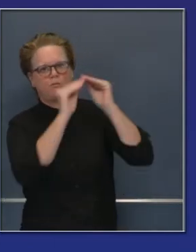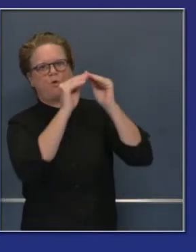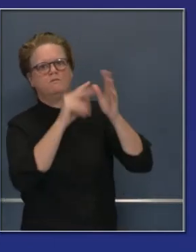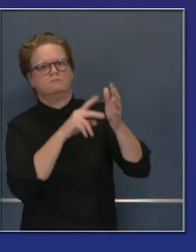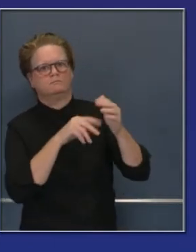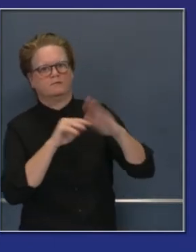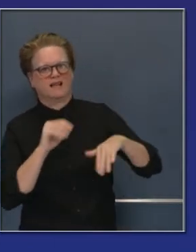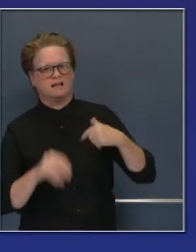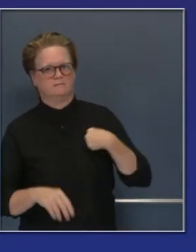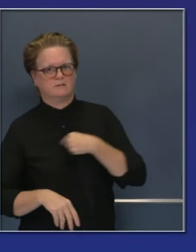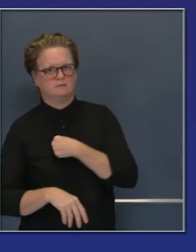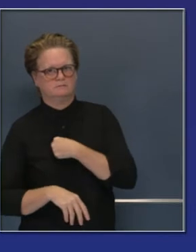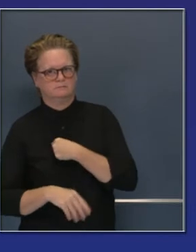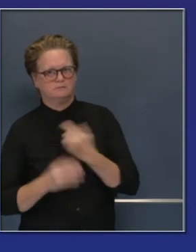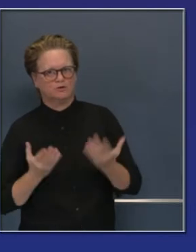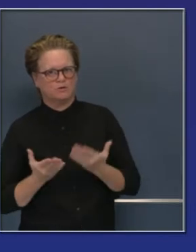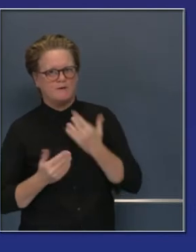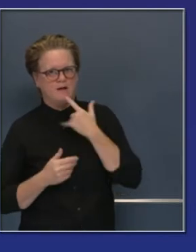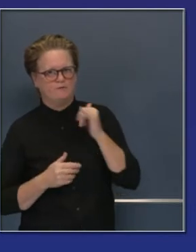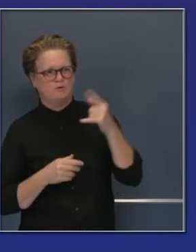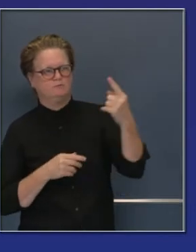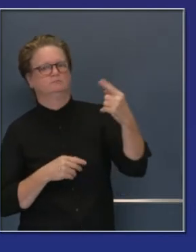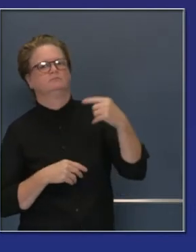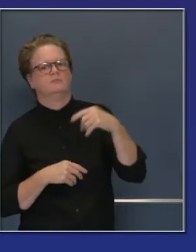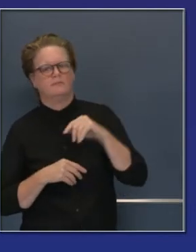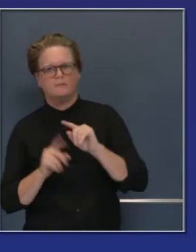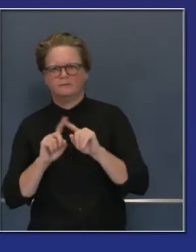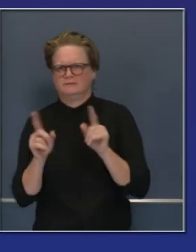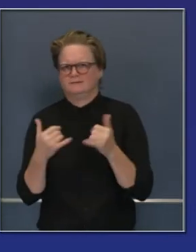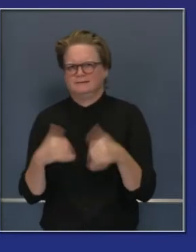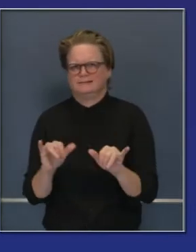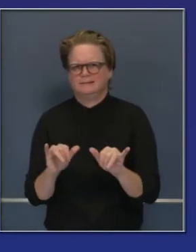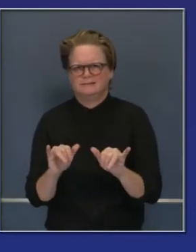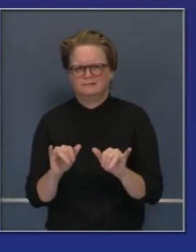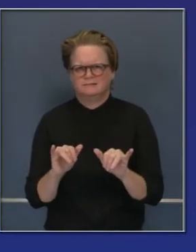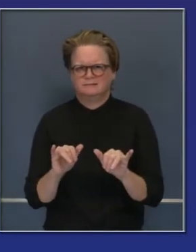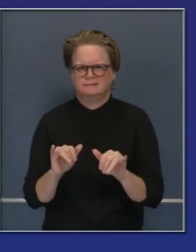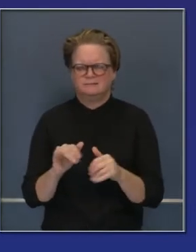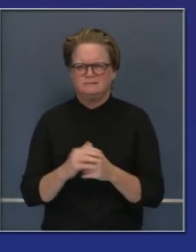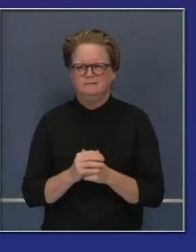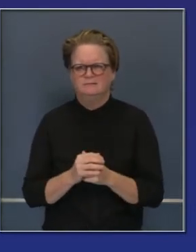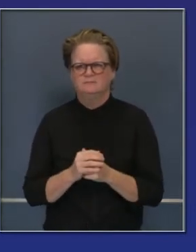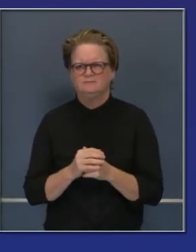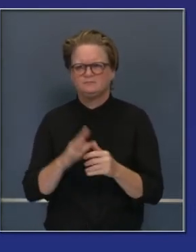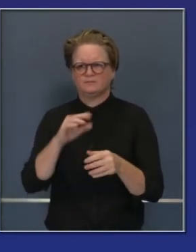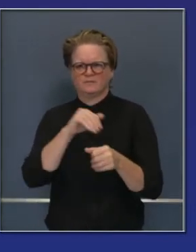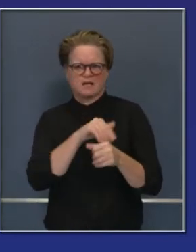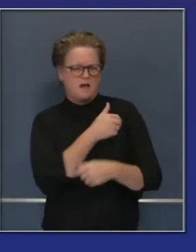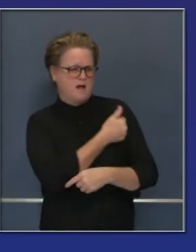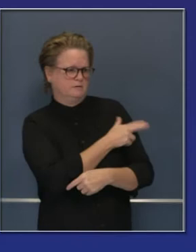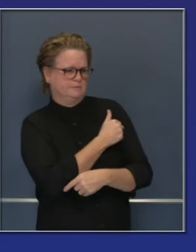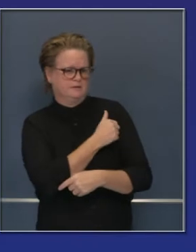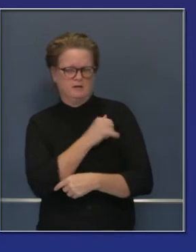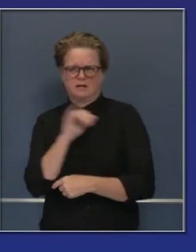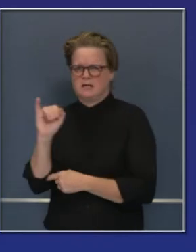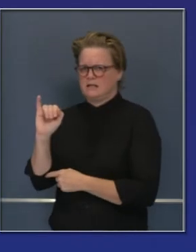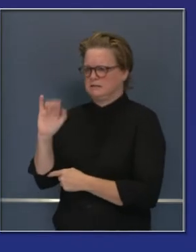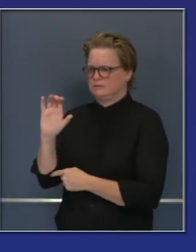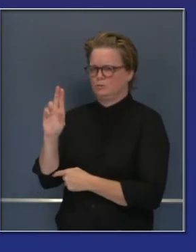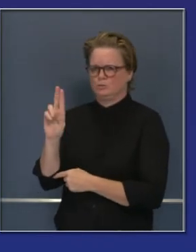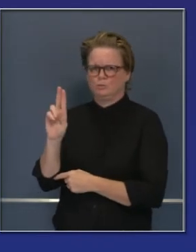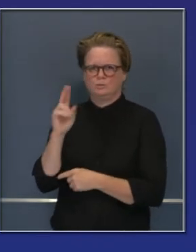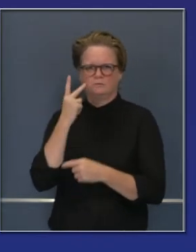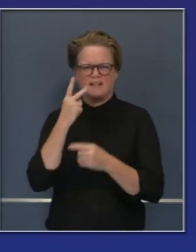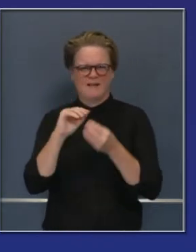70%. En algunos estados están a más del 50% con camas utilizadas para